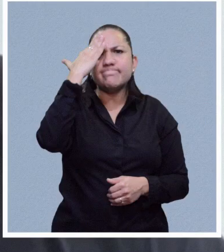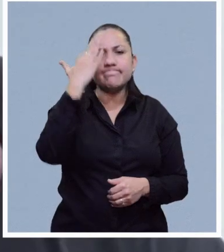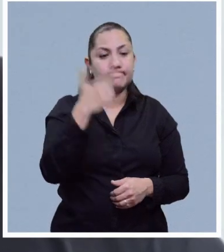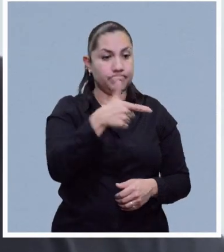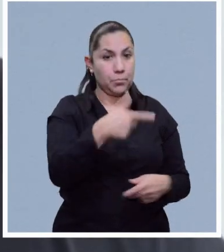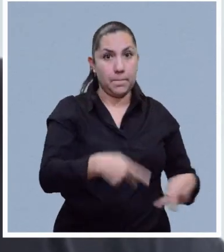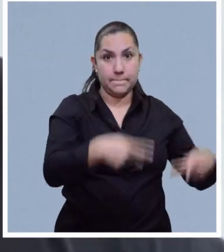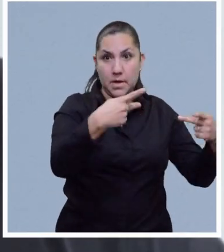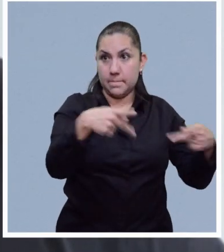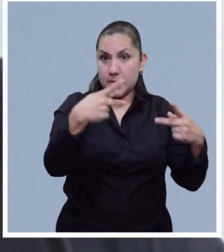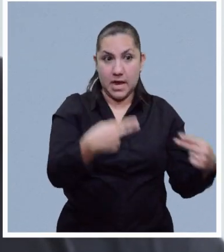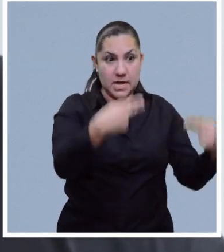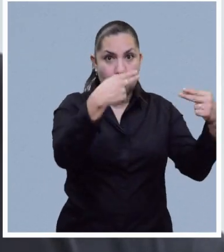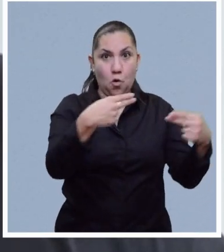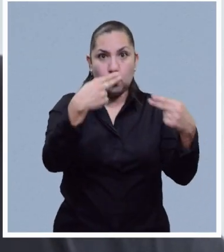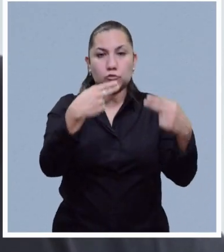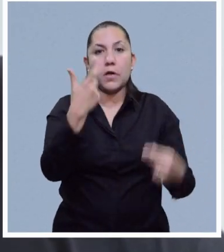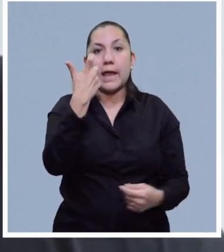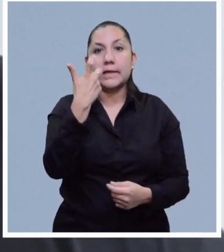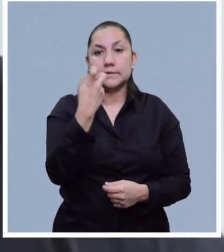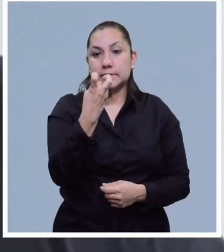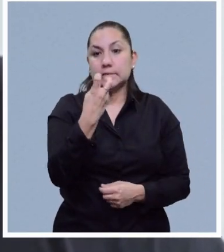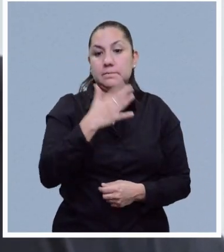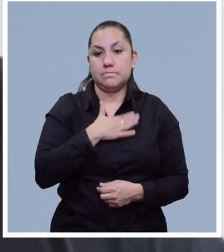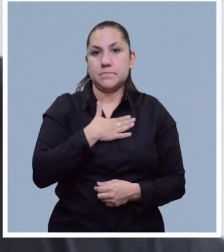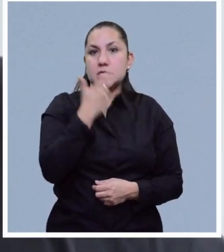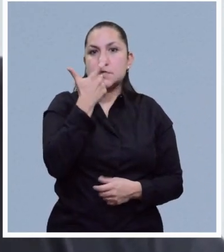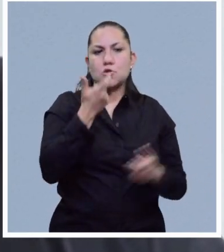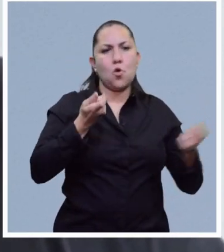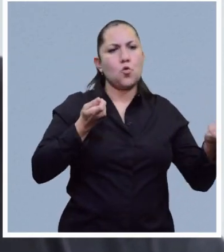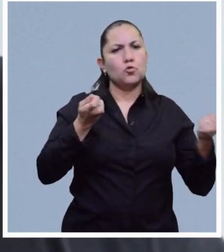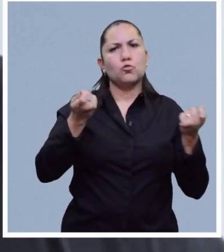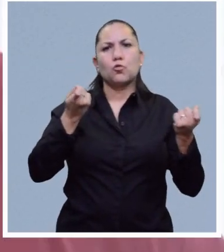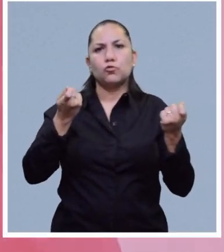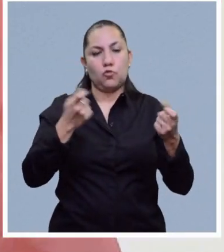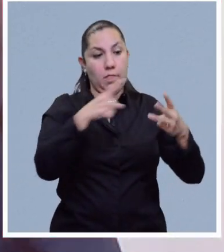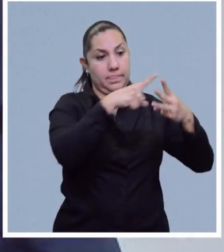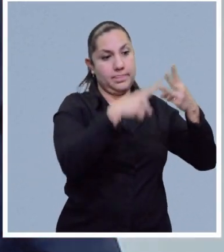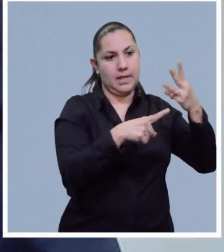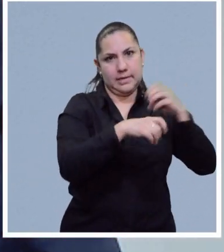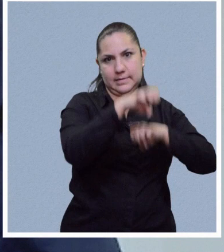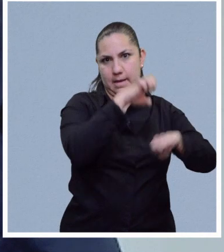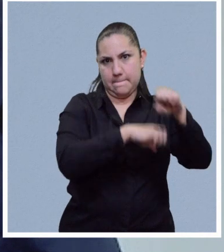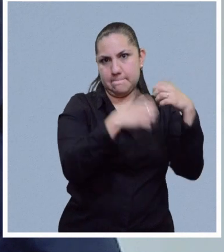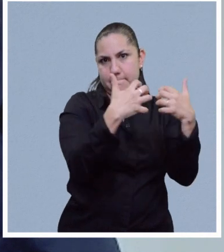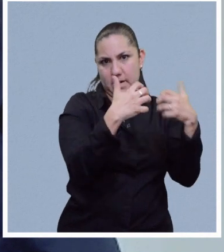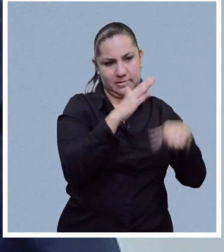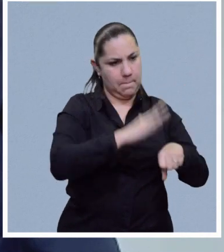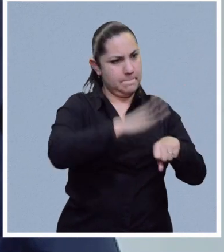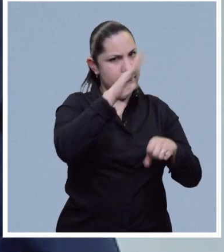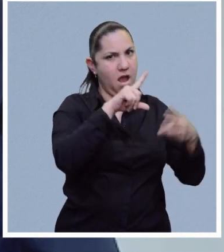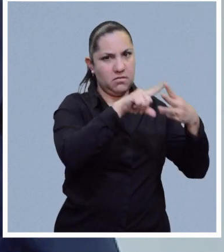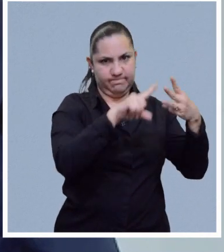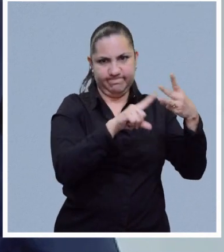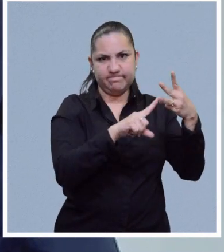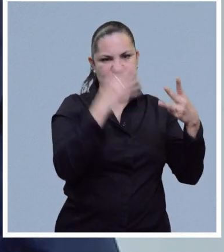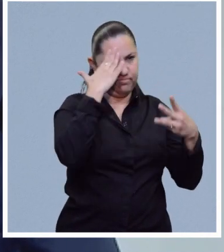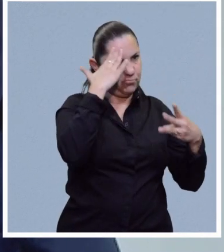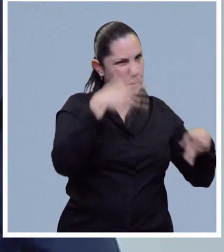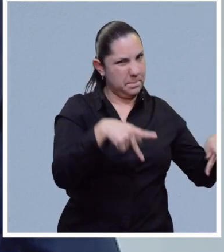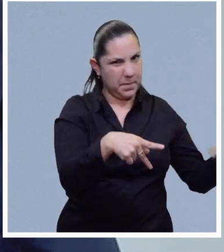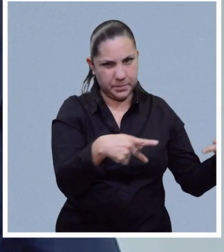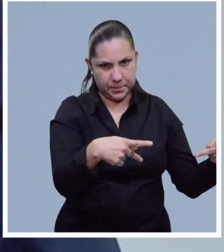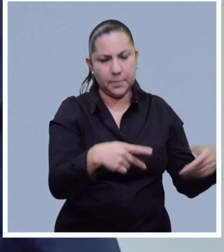México hay tres grandes compañías que tienen este control del producto. El incremento de precios en México,